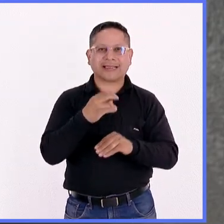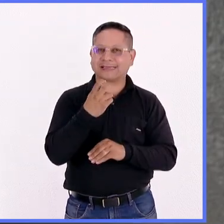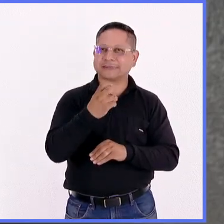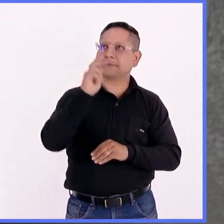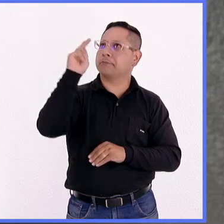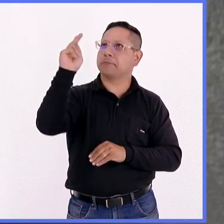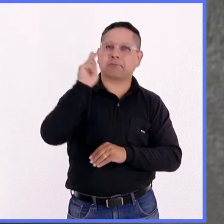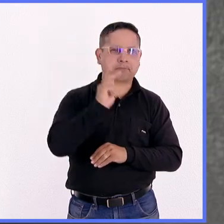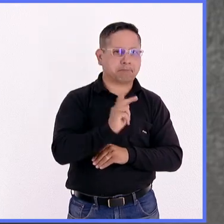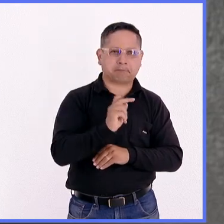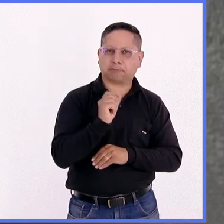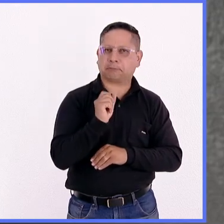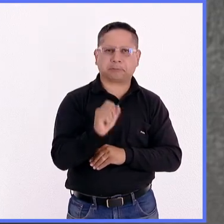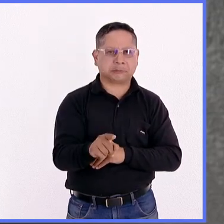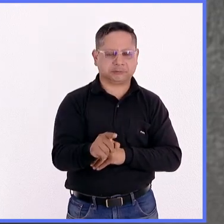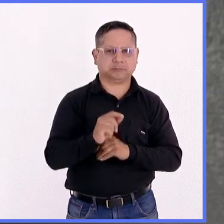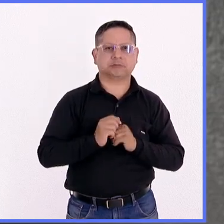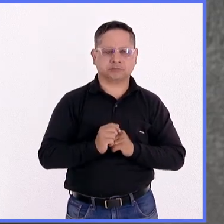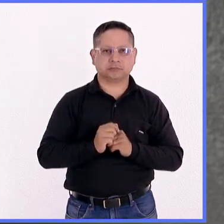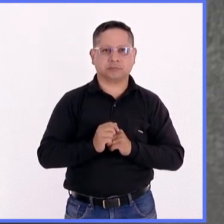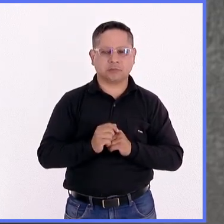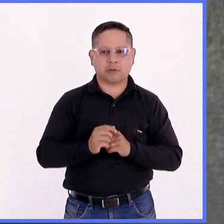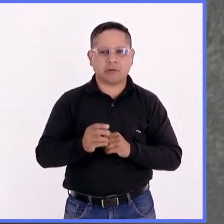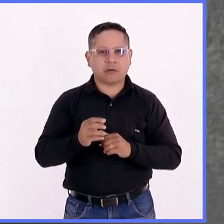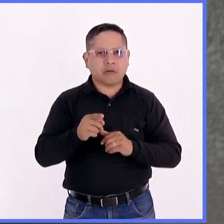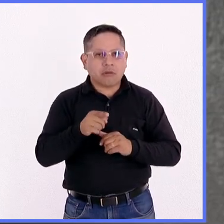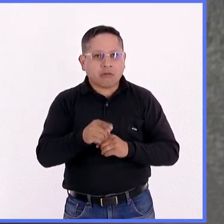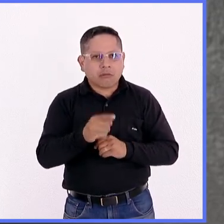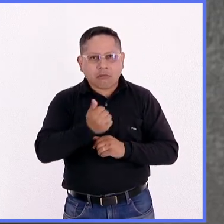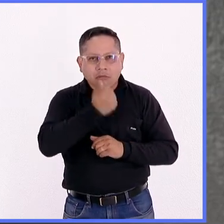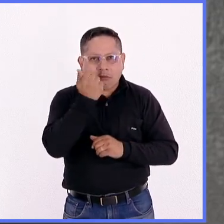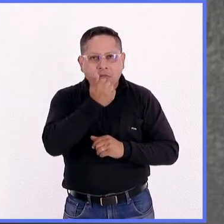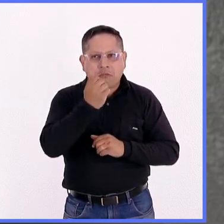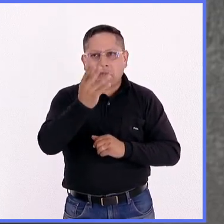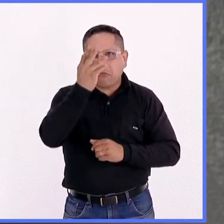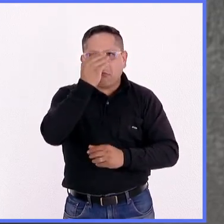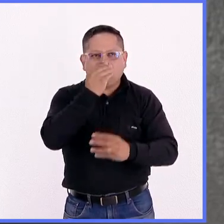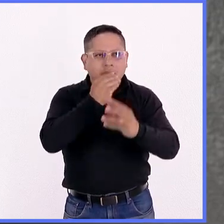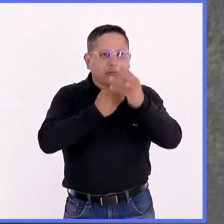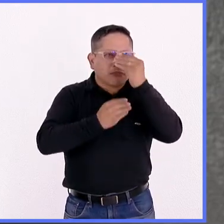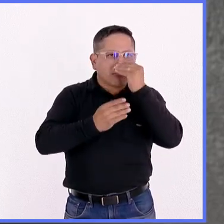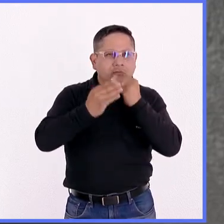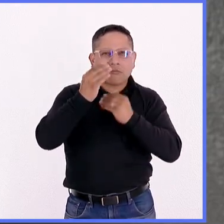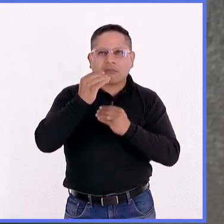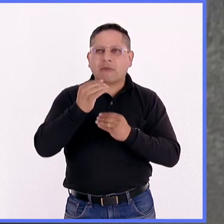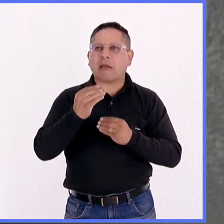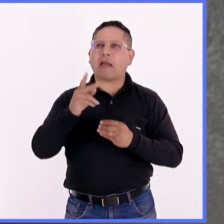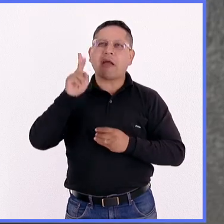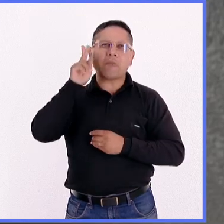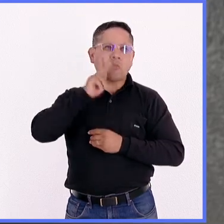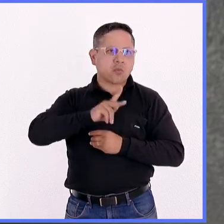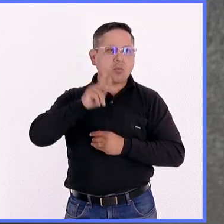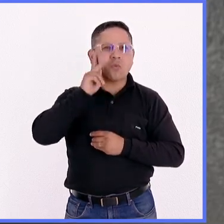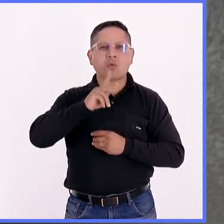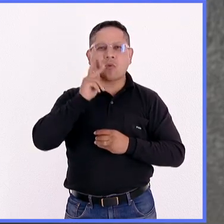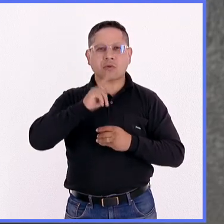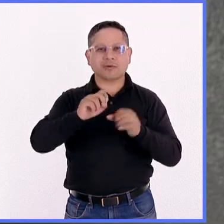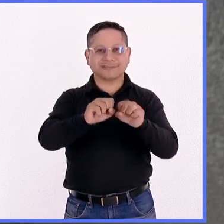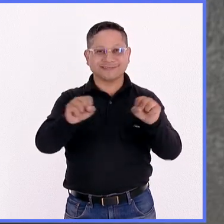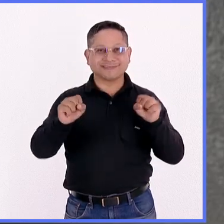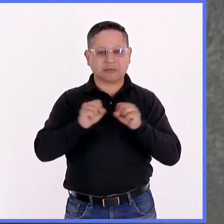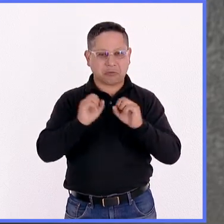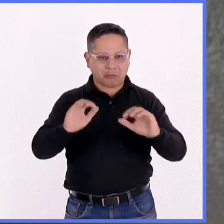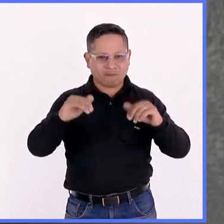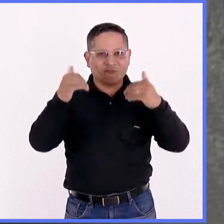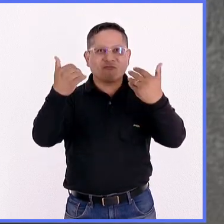es la misma. Entonces, el conocimiento que ha adquirido por los estudiantes fuera de las aulas es invaluable,